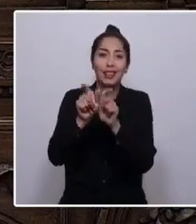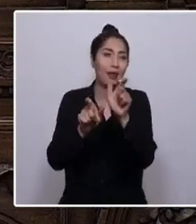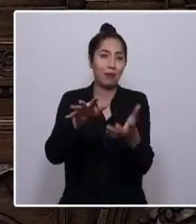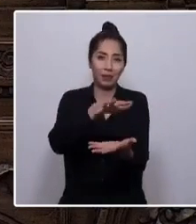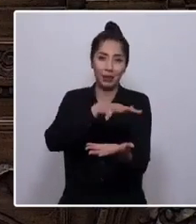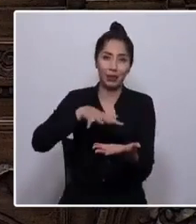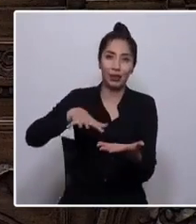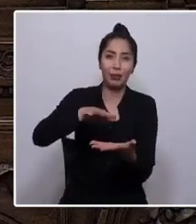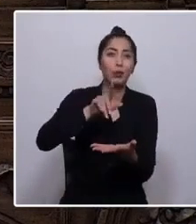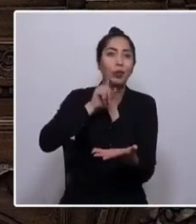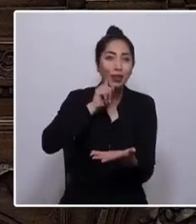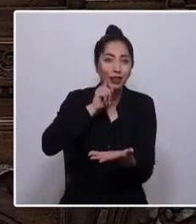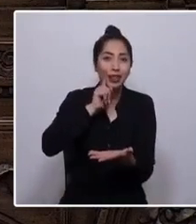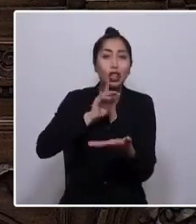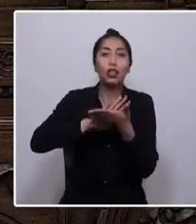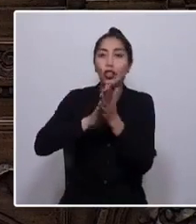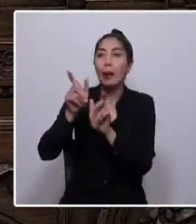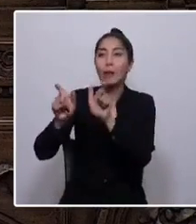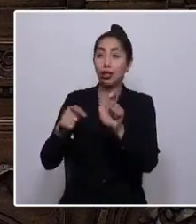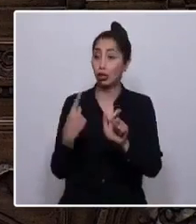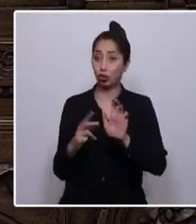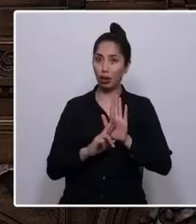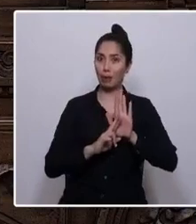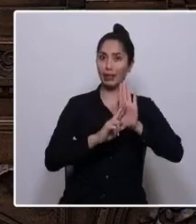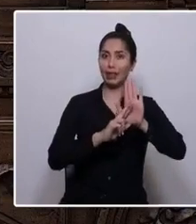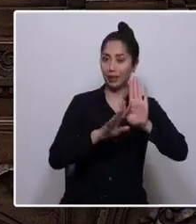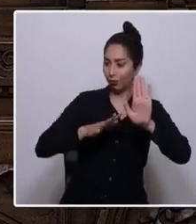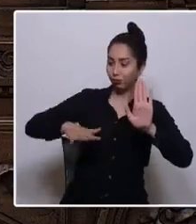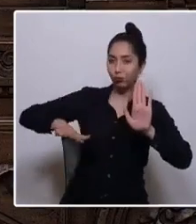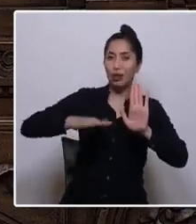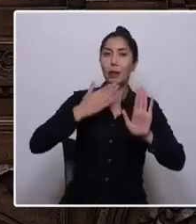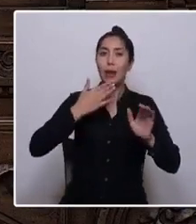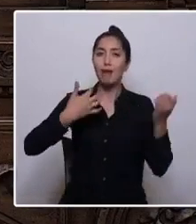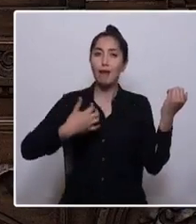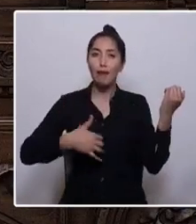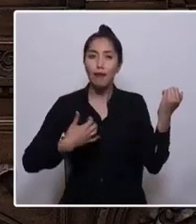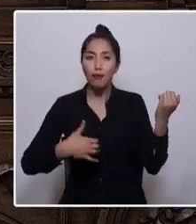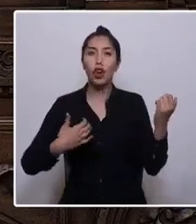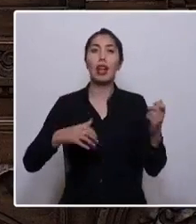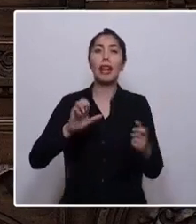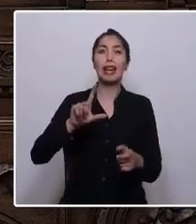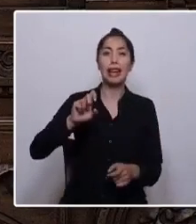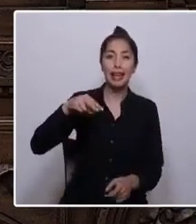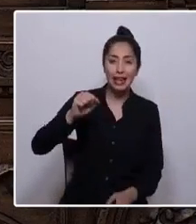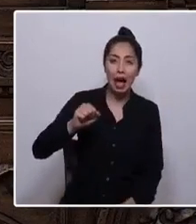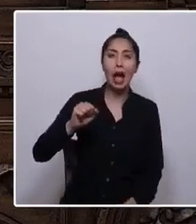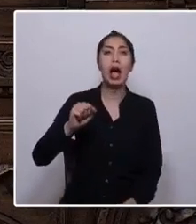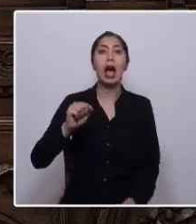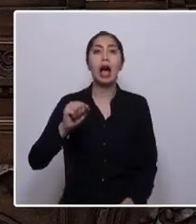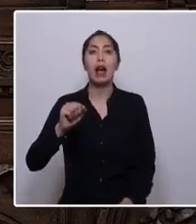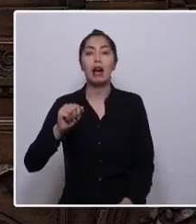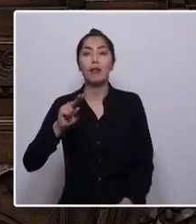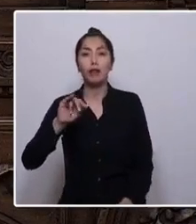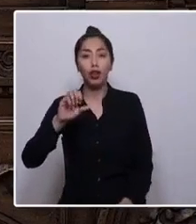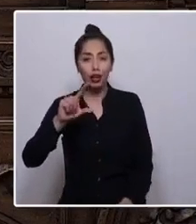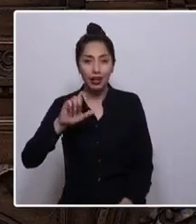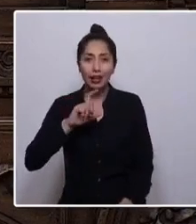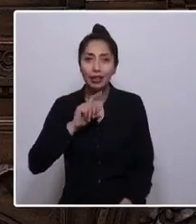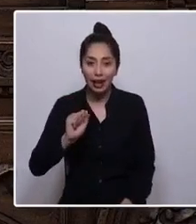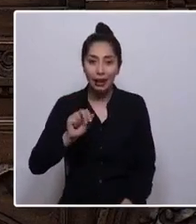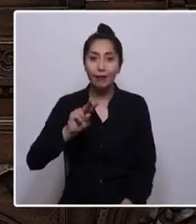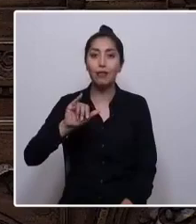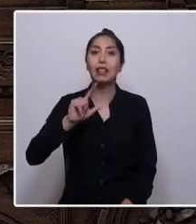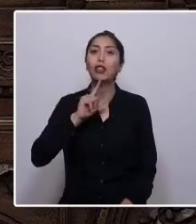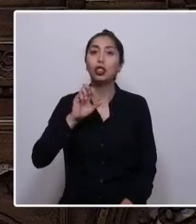por nuestros referentes populares, es por Violeta, Elena, Gladys, Matías, Víctor y Salvador.